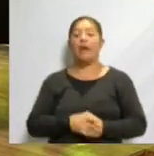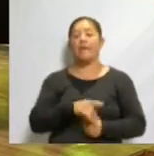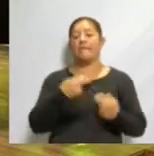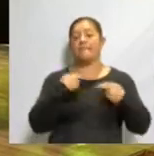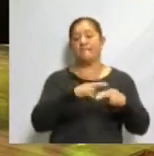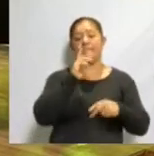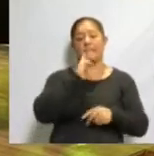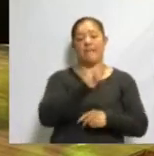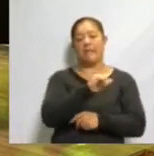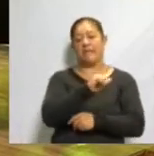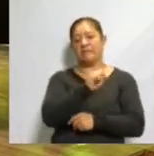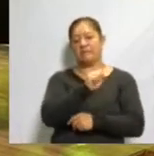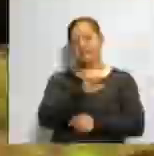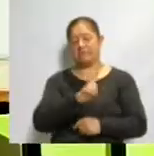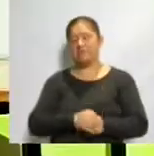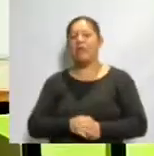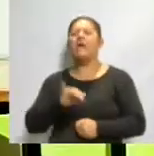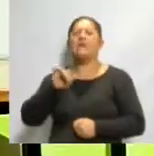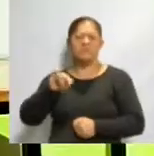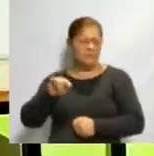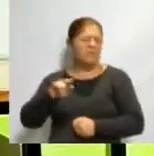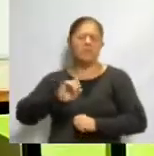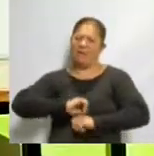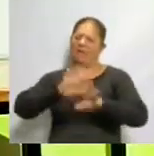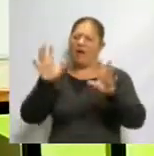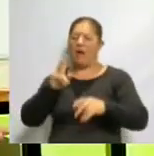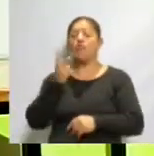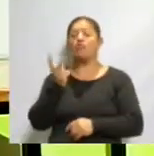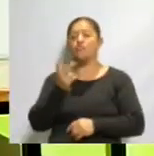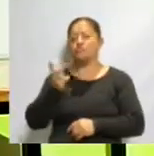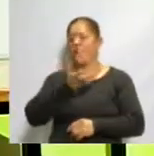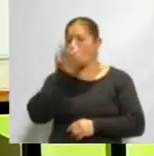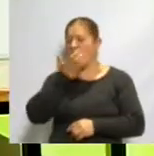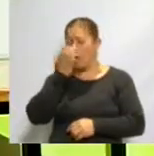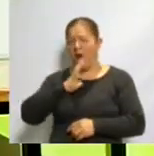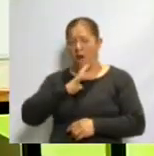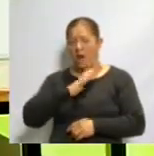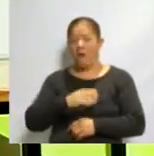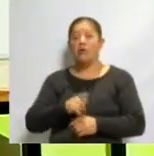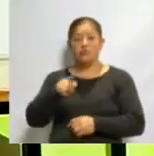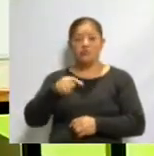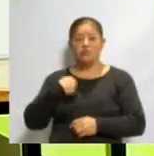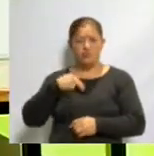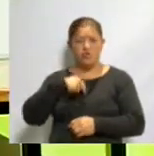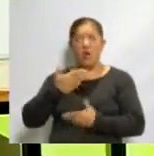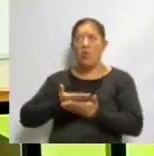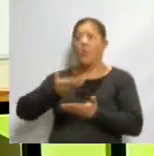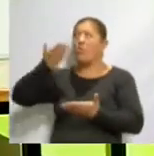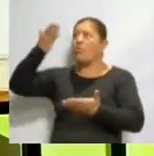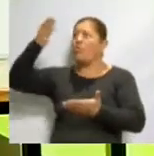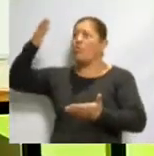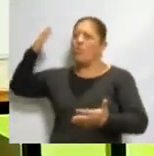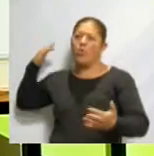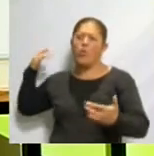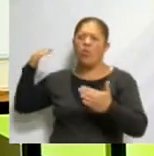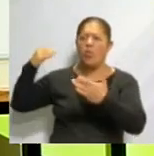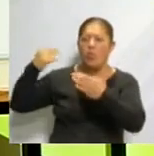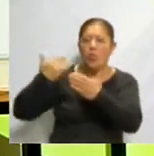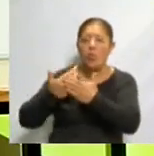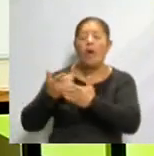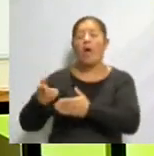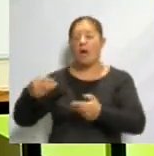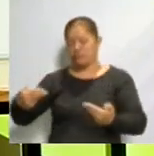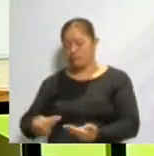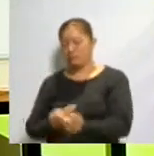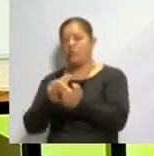tradiciones que coexisten. Si nosotros nos remontamos al origen de Halloween, pues tiene su origen en la cultura celta,